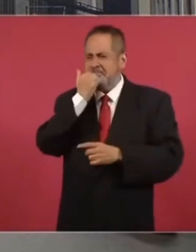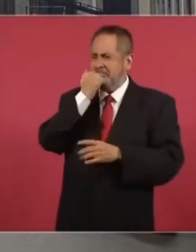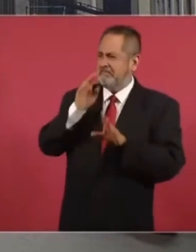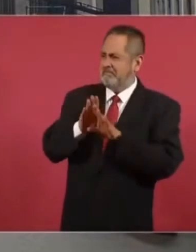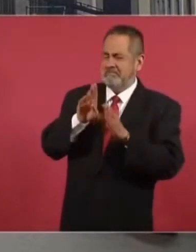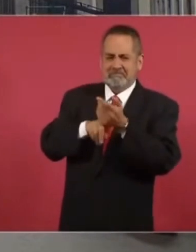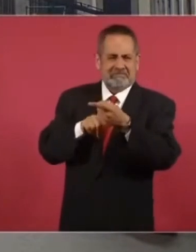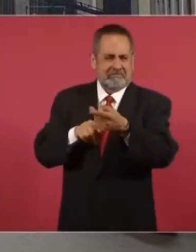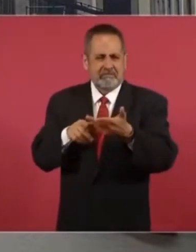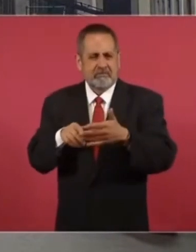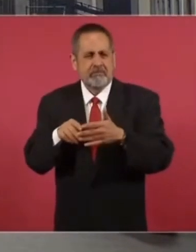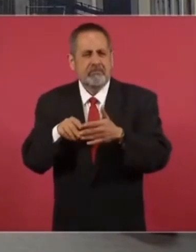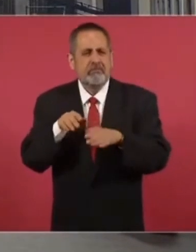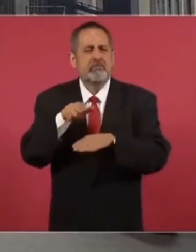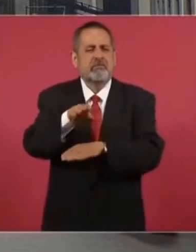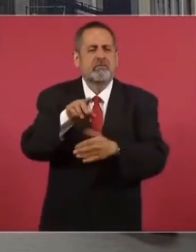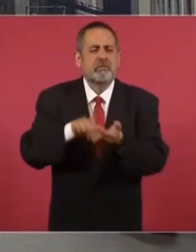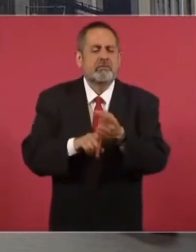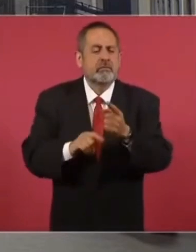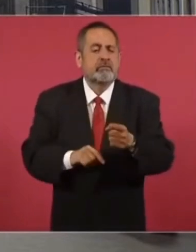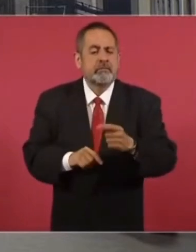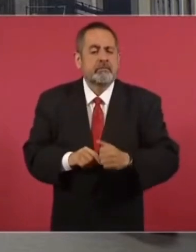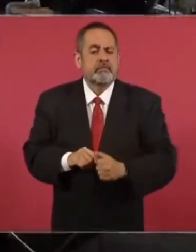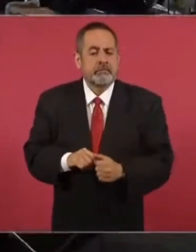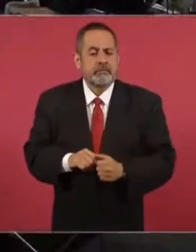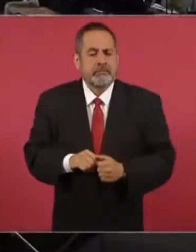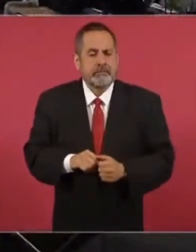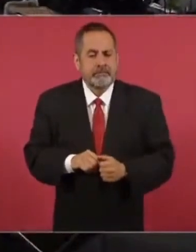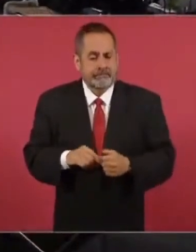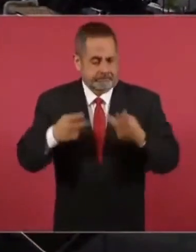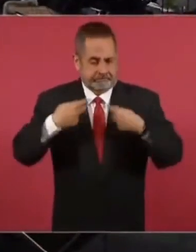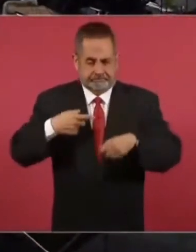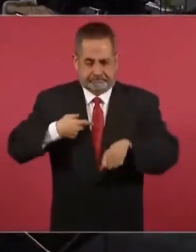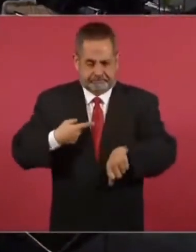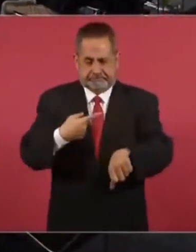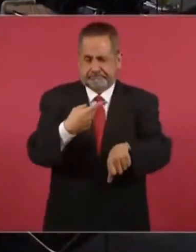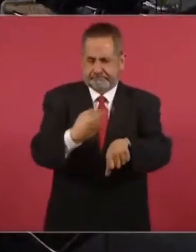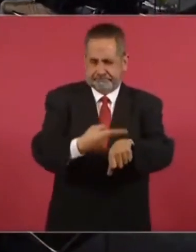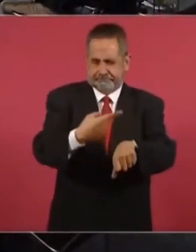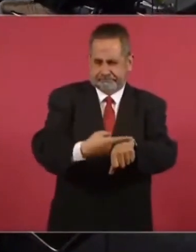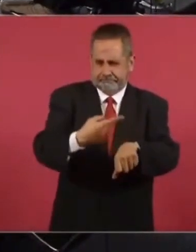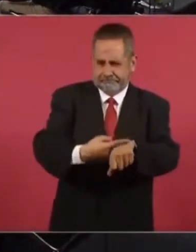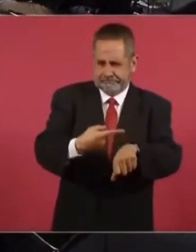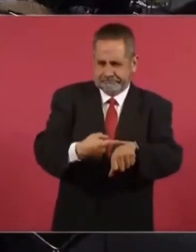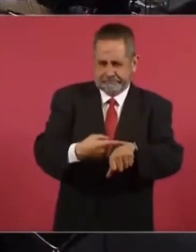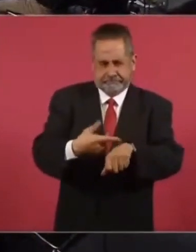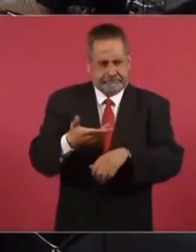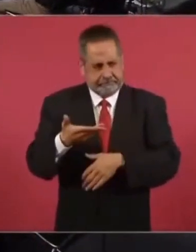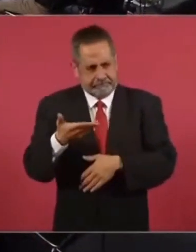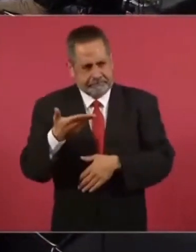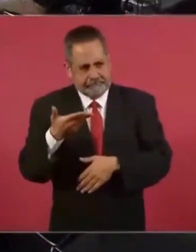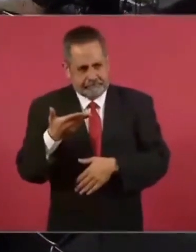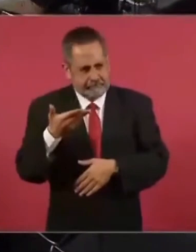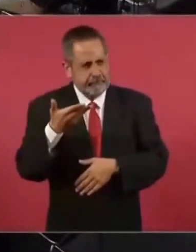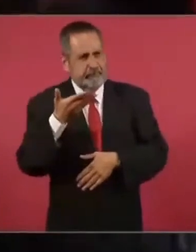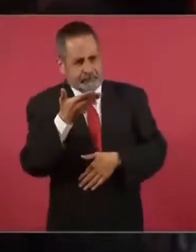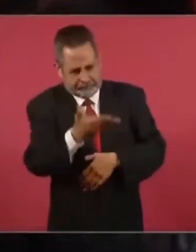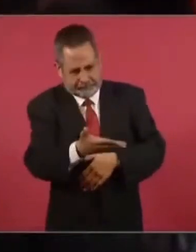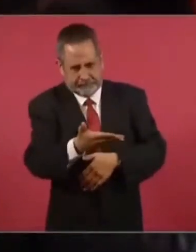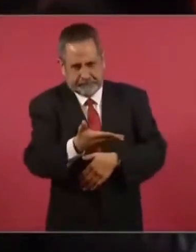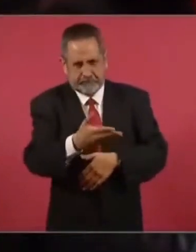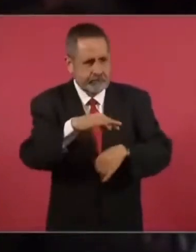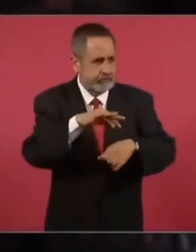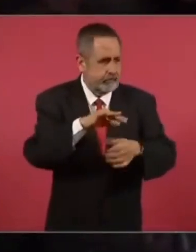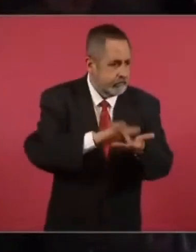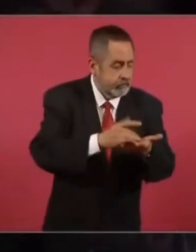todo en el aspecto de cuando el paciente solicita el medicamento